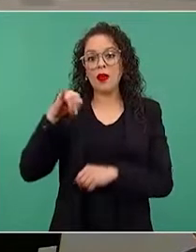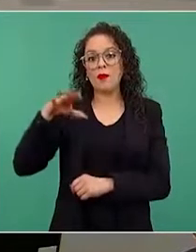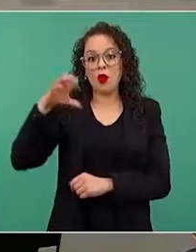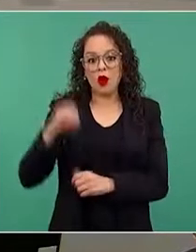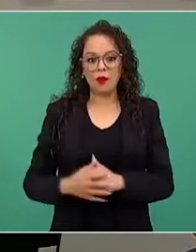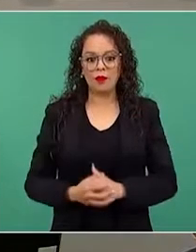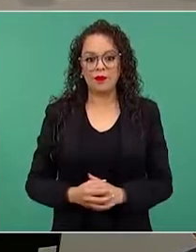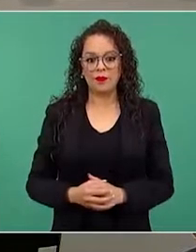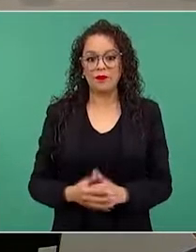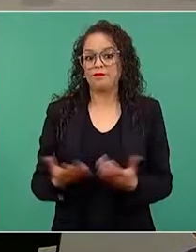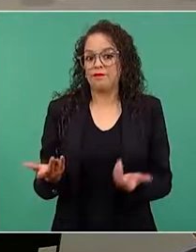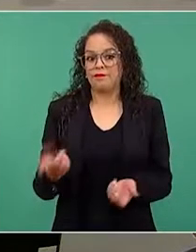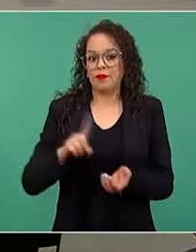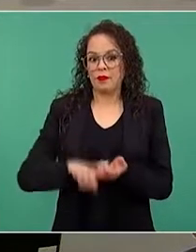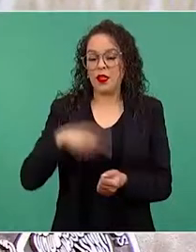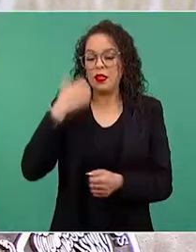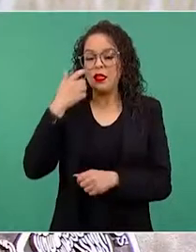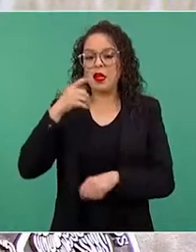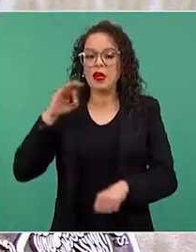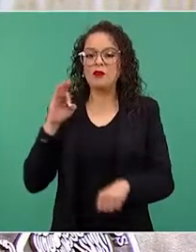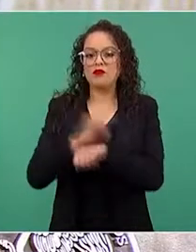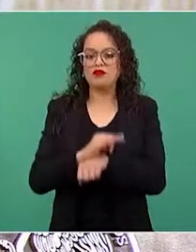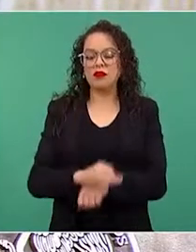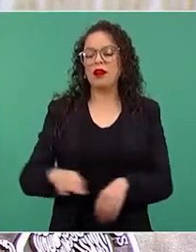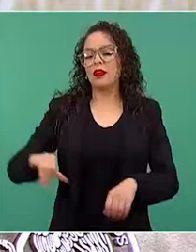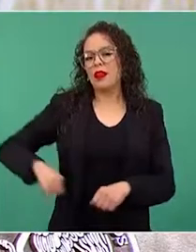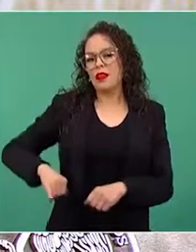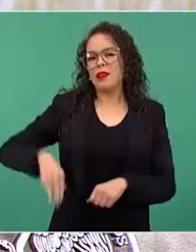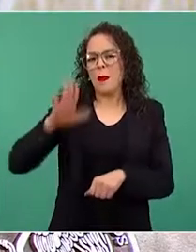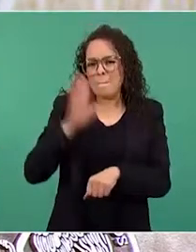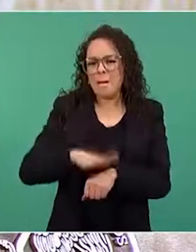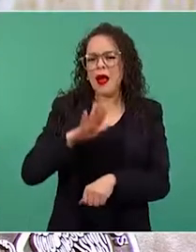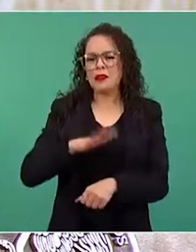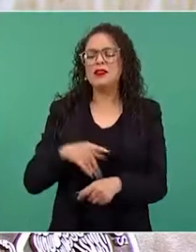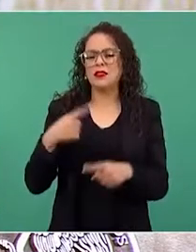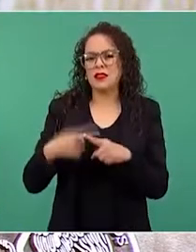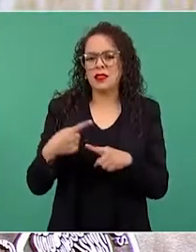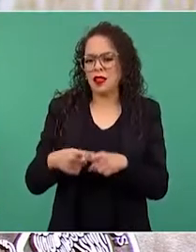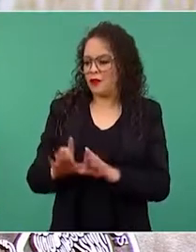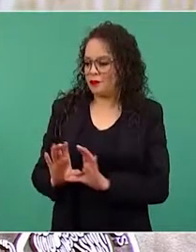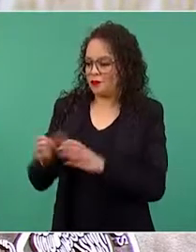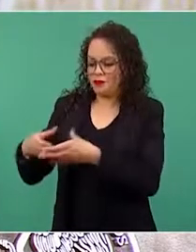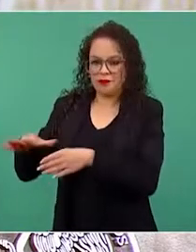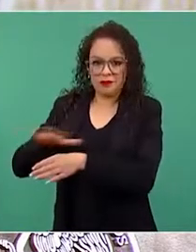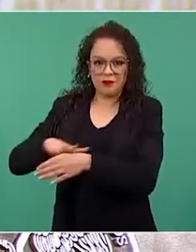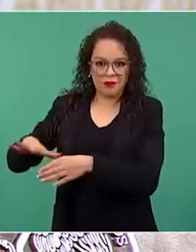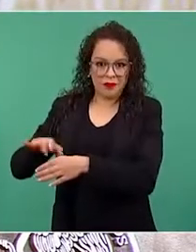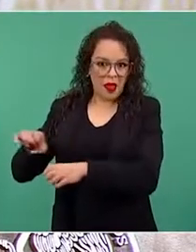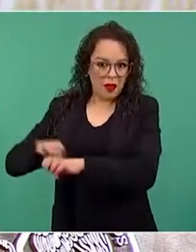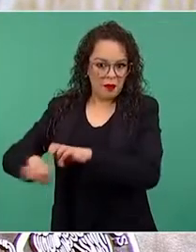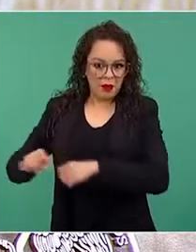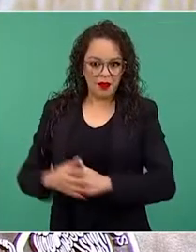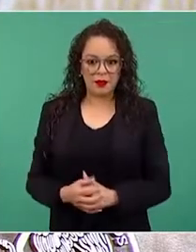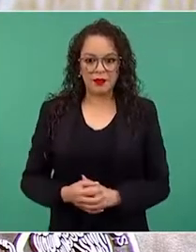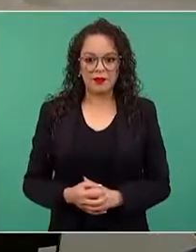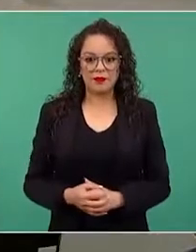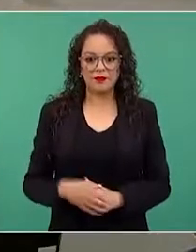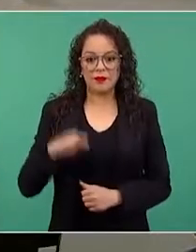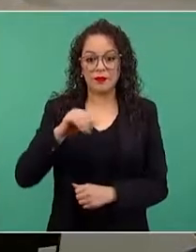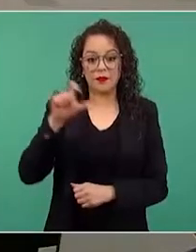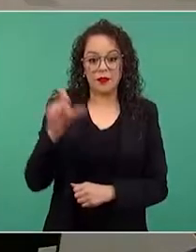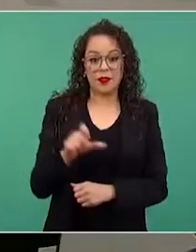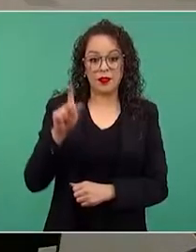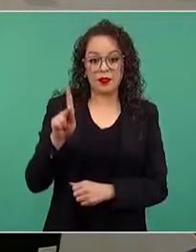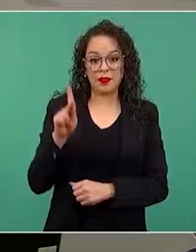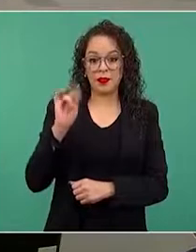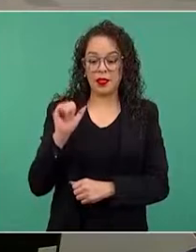defender los intereses empresariales. Aquí, ejemplos de lo que publica sobre la reforma el señor Max Kaiser del